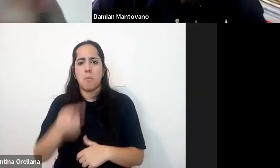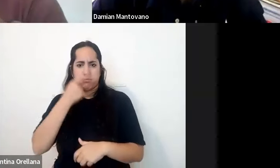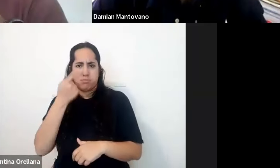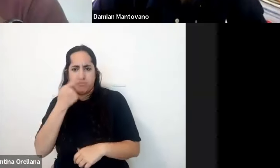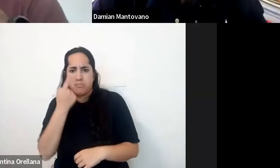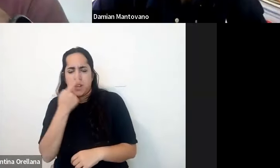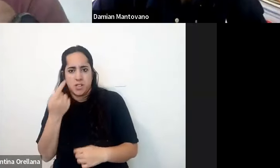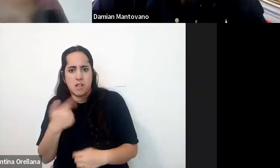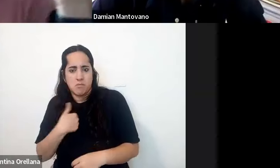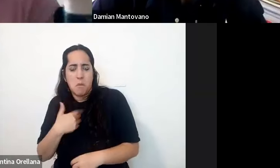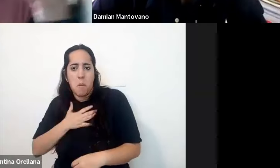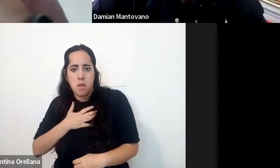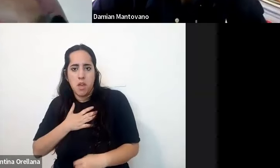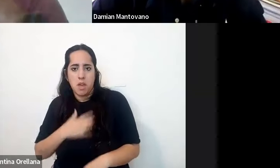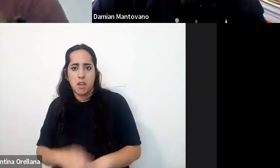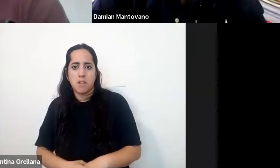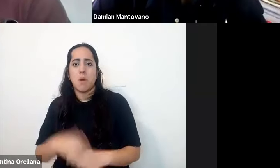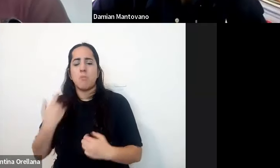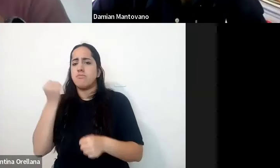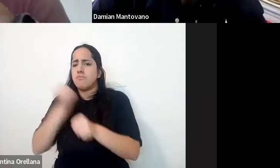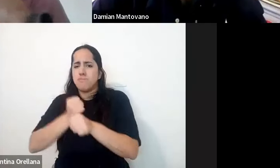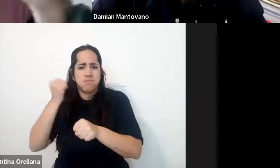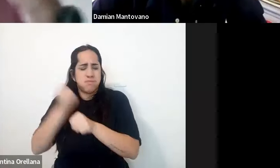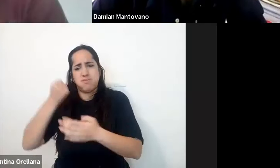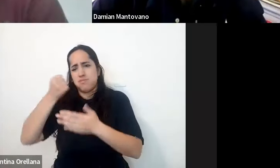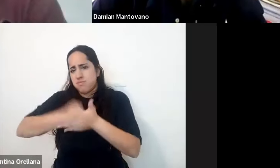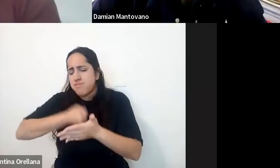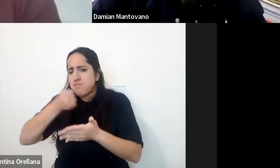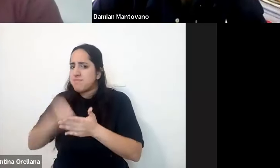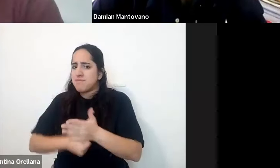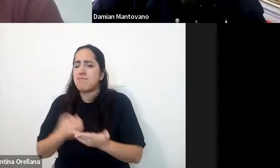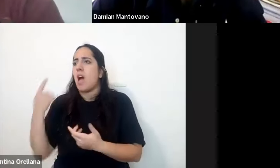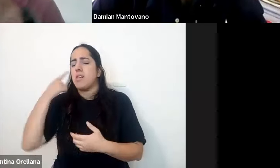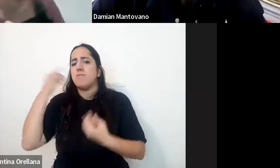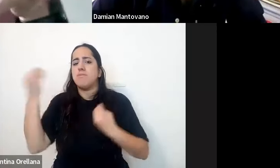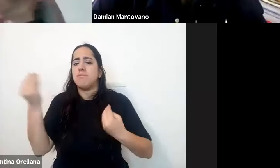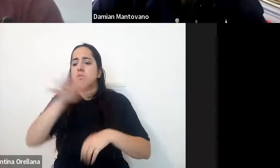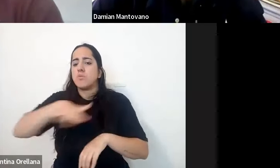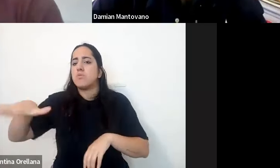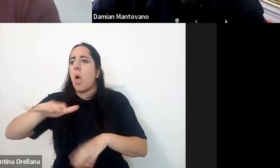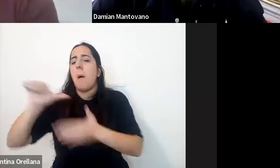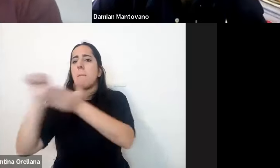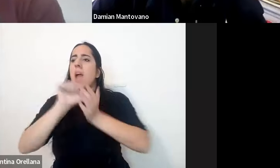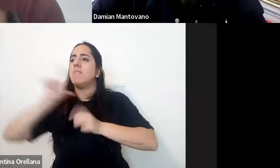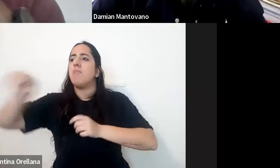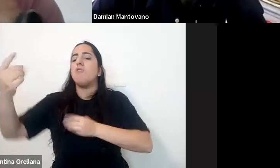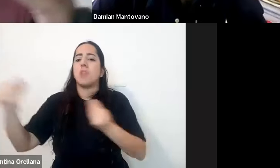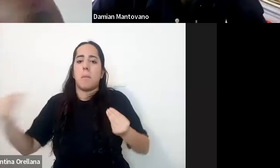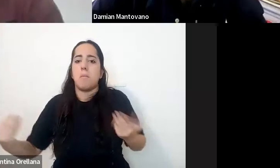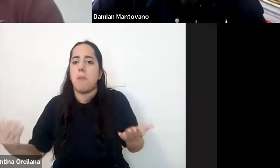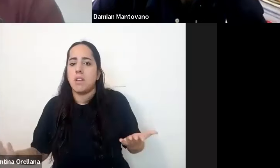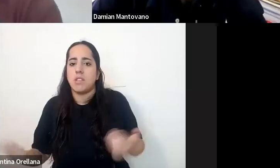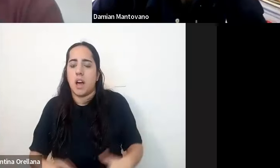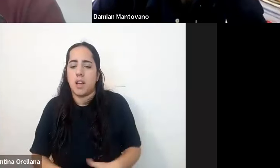para mí trabajo mucho intentando ver qué es lo que pasa en otros países no tenía